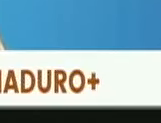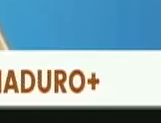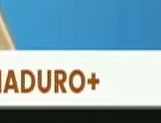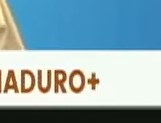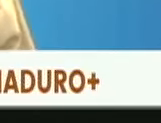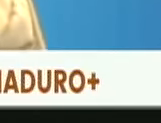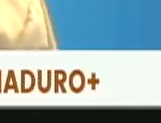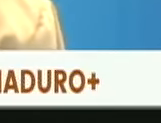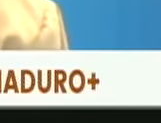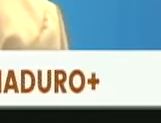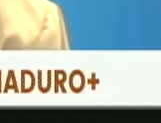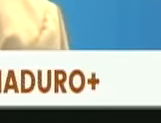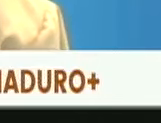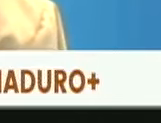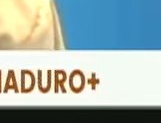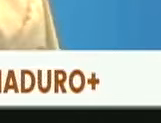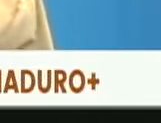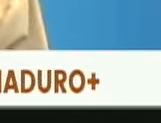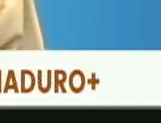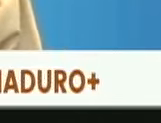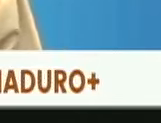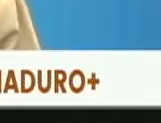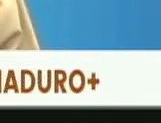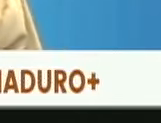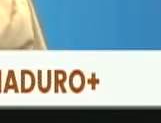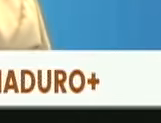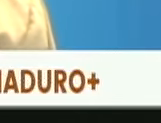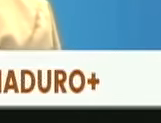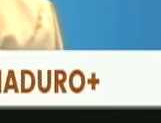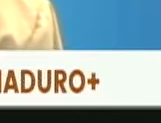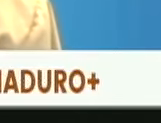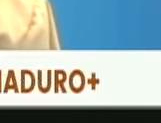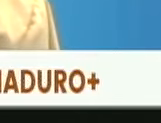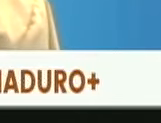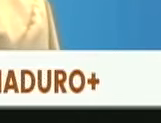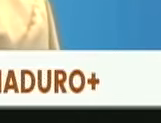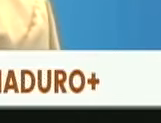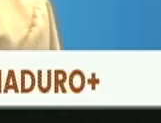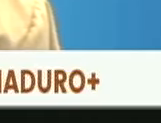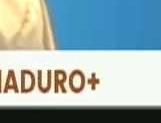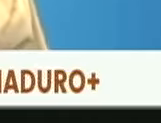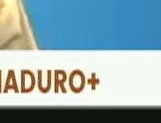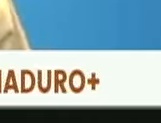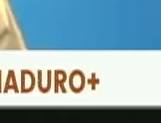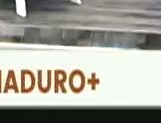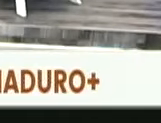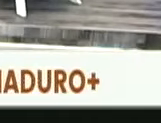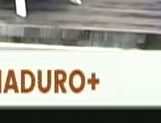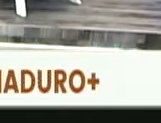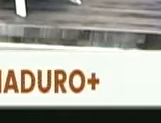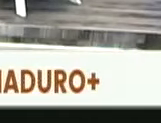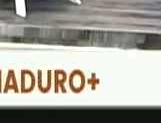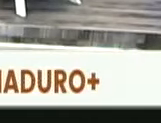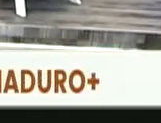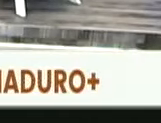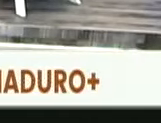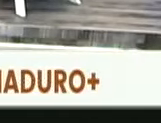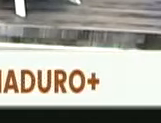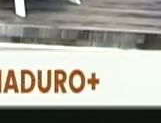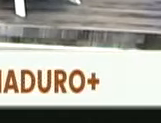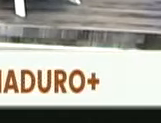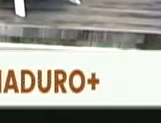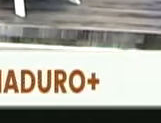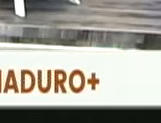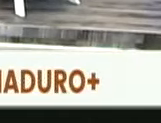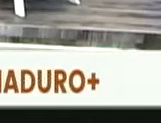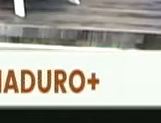que ustedes presentaron, el teatro, ¿cómo es que se llama? Progresista, el teatro progresista,